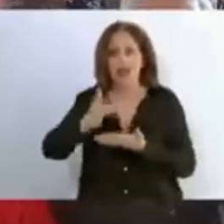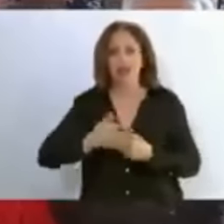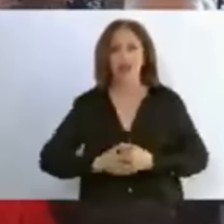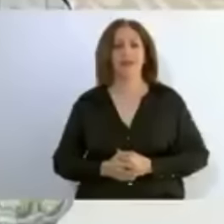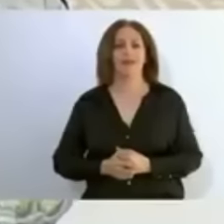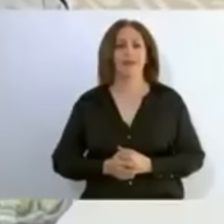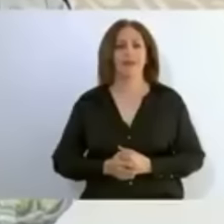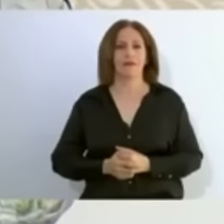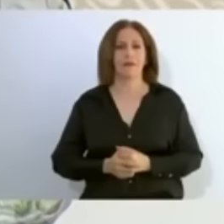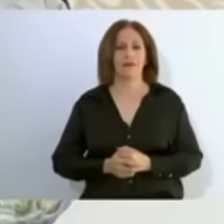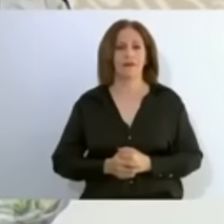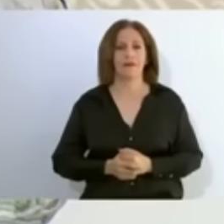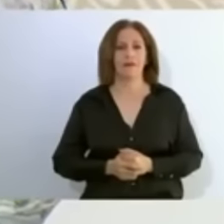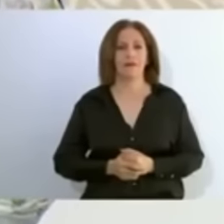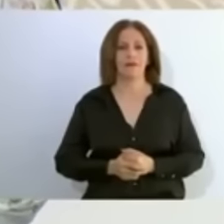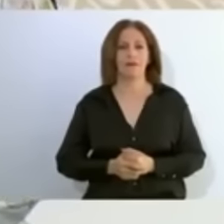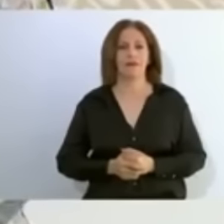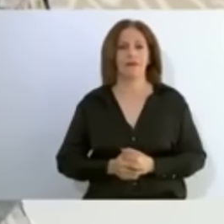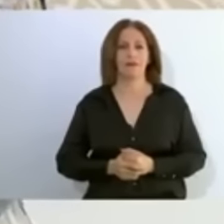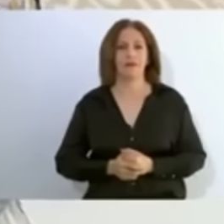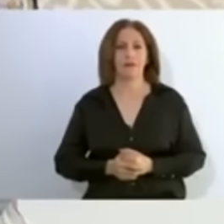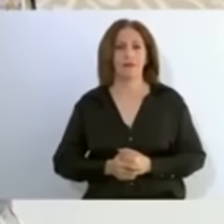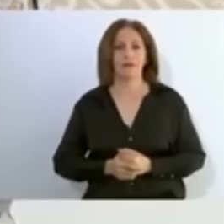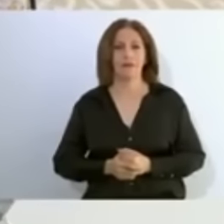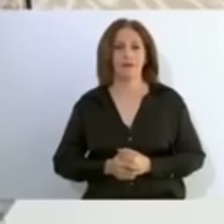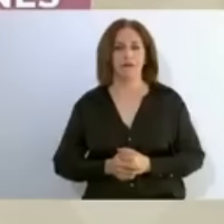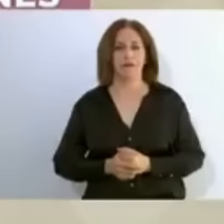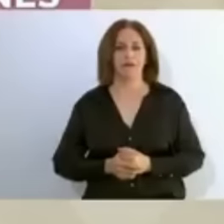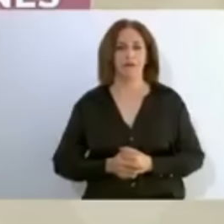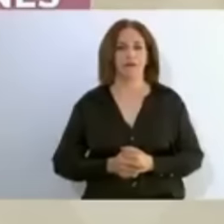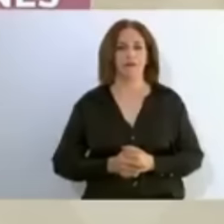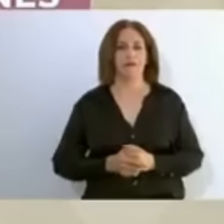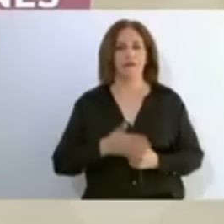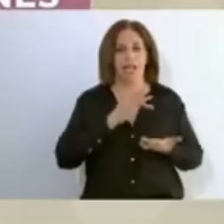logros del gobierno que encabeza el presidente de la república muchísimas gracias de la de